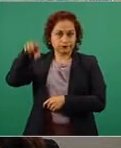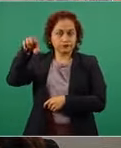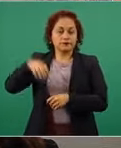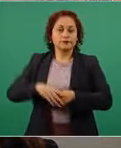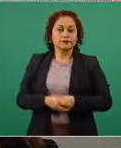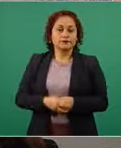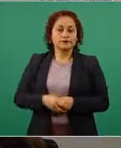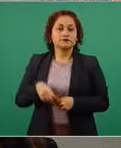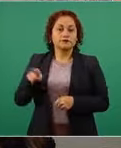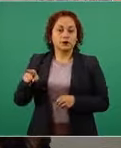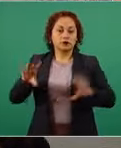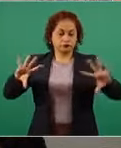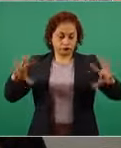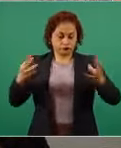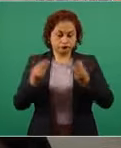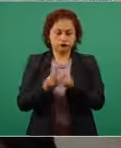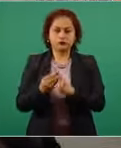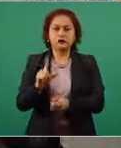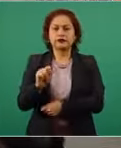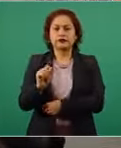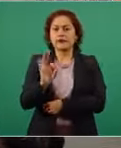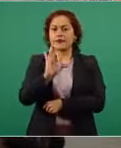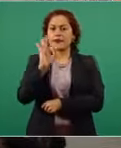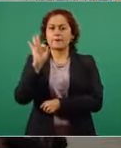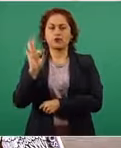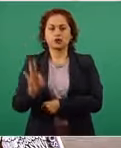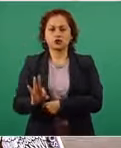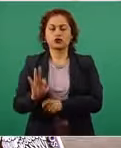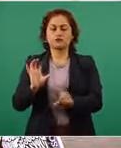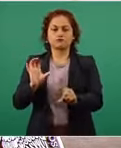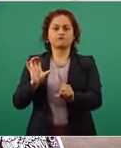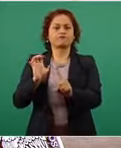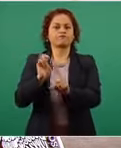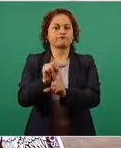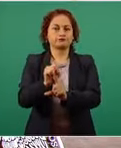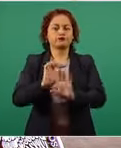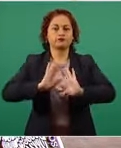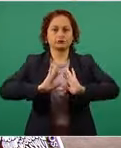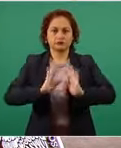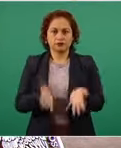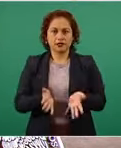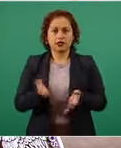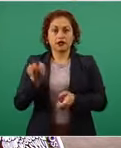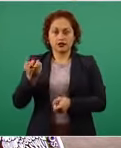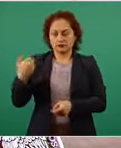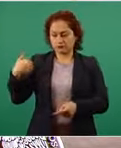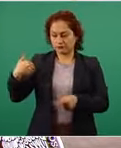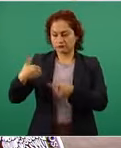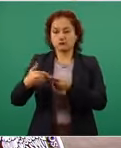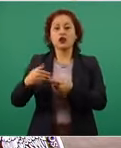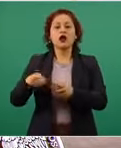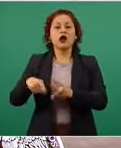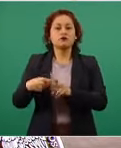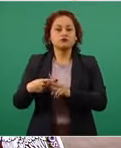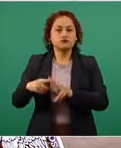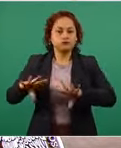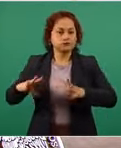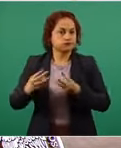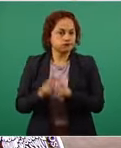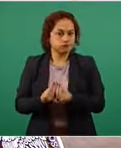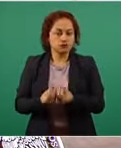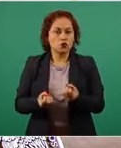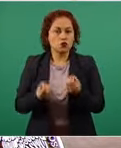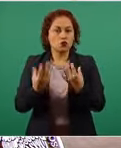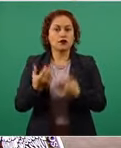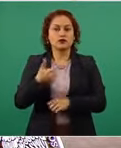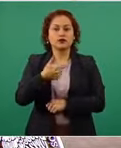avance del 70 por ciento de acuerdo a la última cuenta de vacunas que tenemos, con un total aplicado